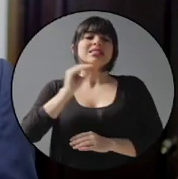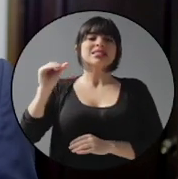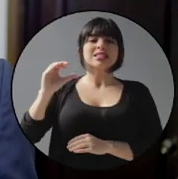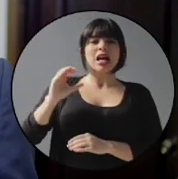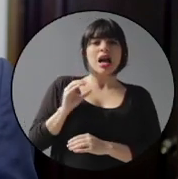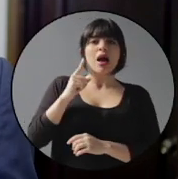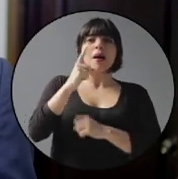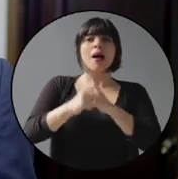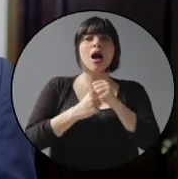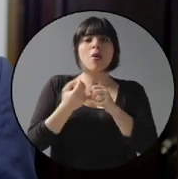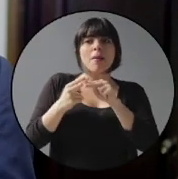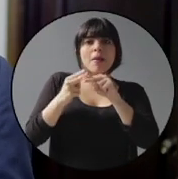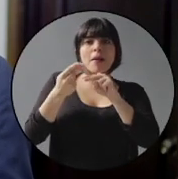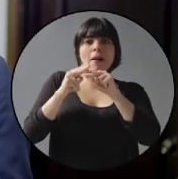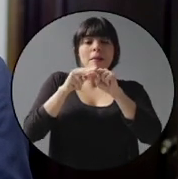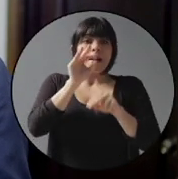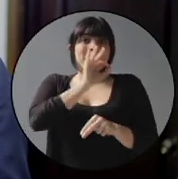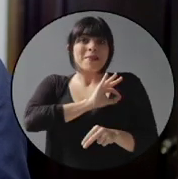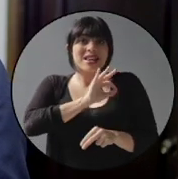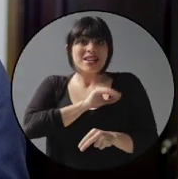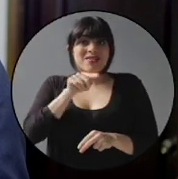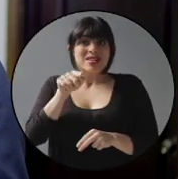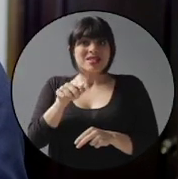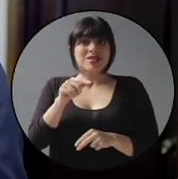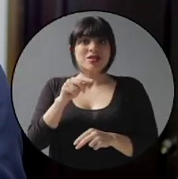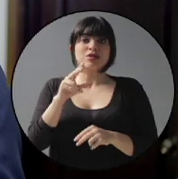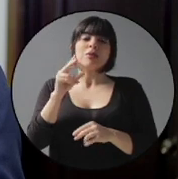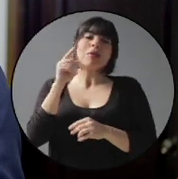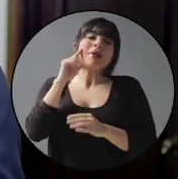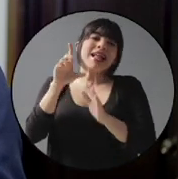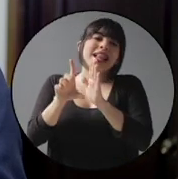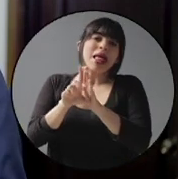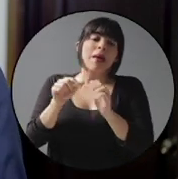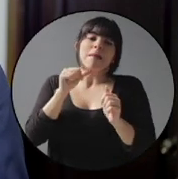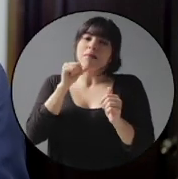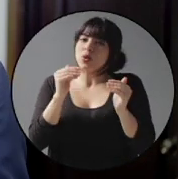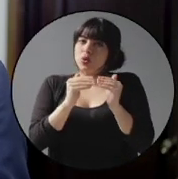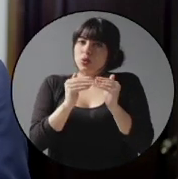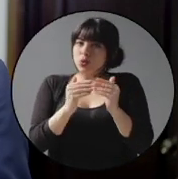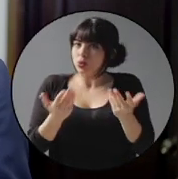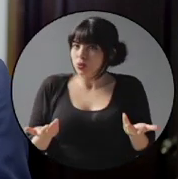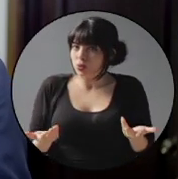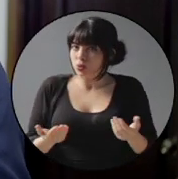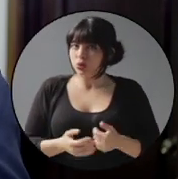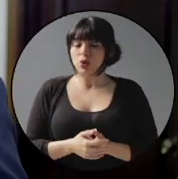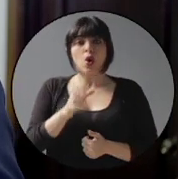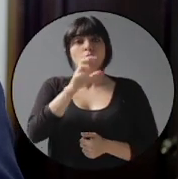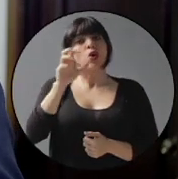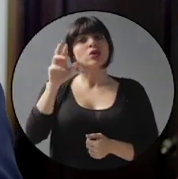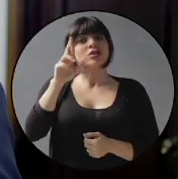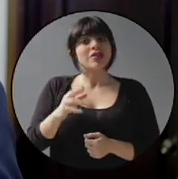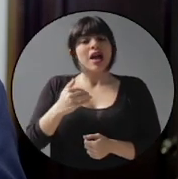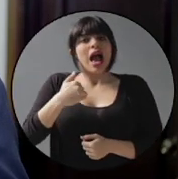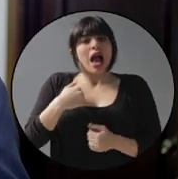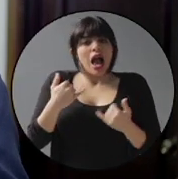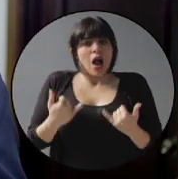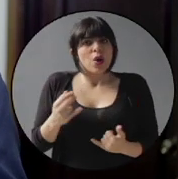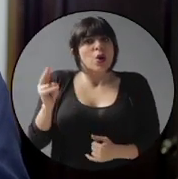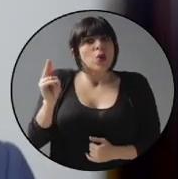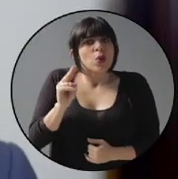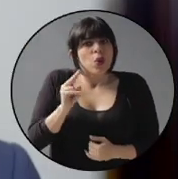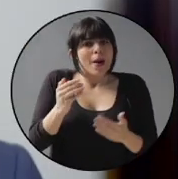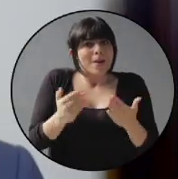anualidades y beneficios que, no por ser legales, son justos o justificados. Costa Rica tiene la urgencia de